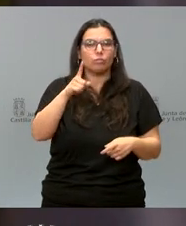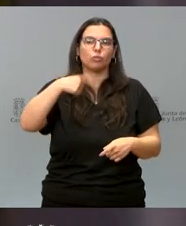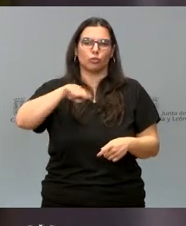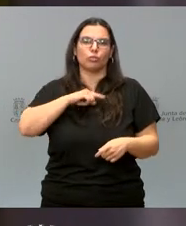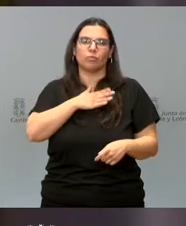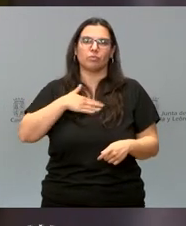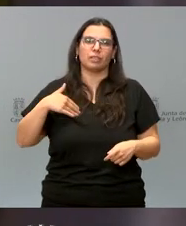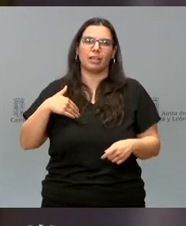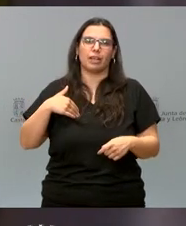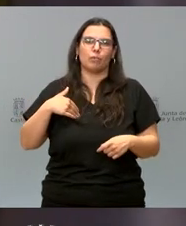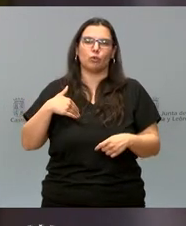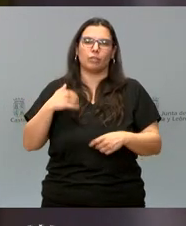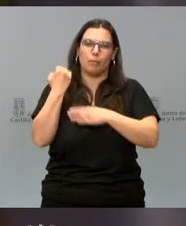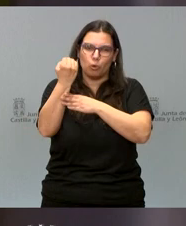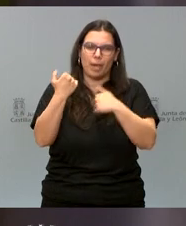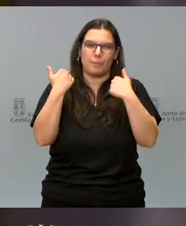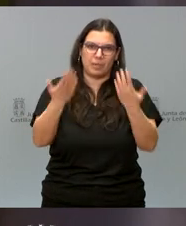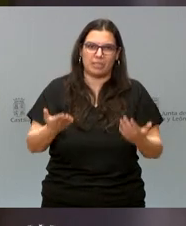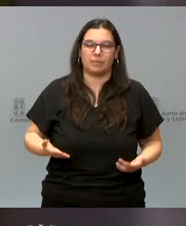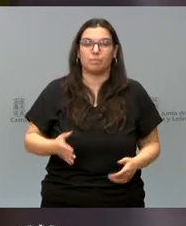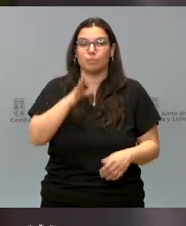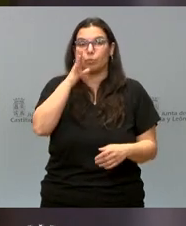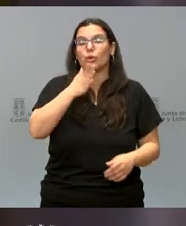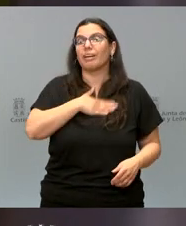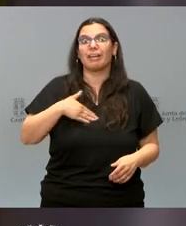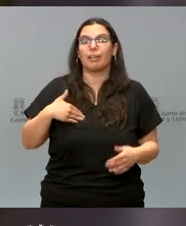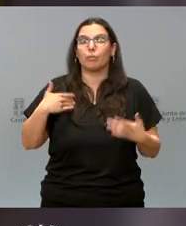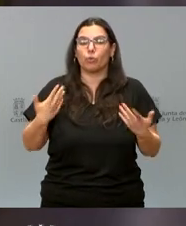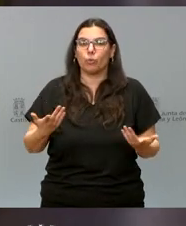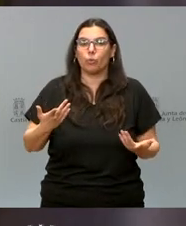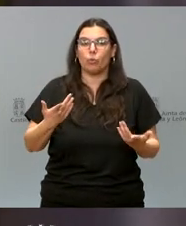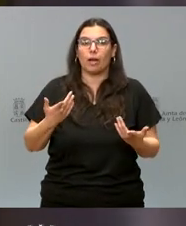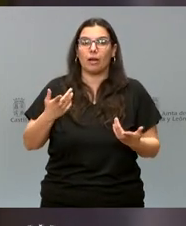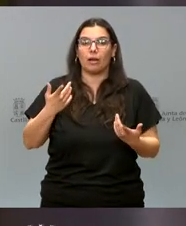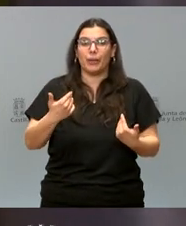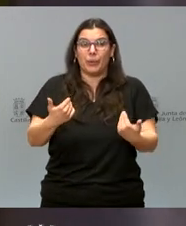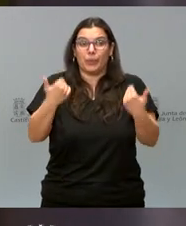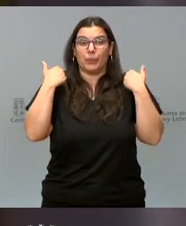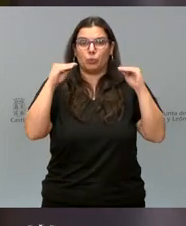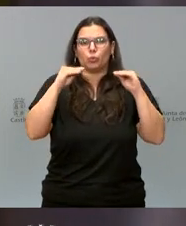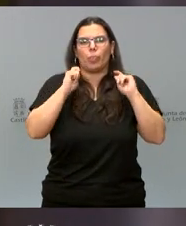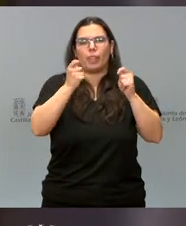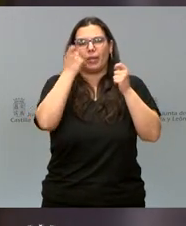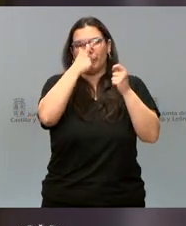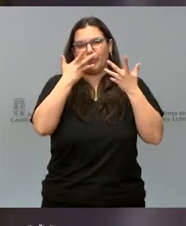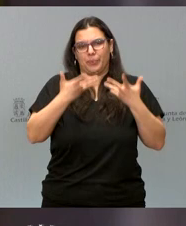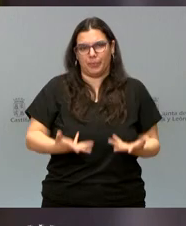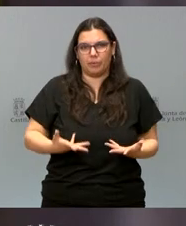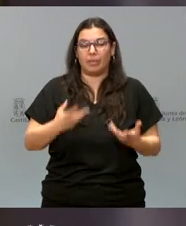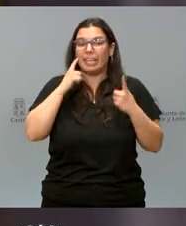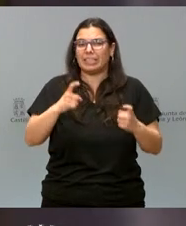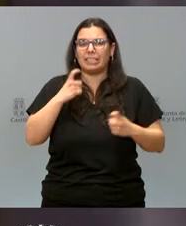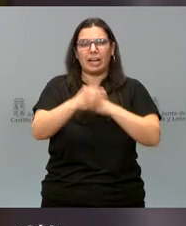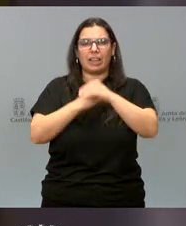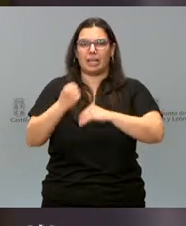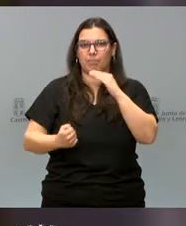estar todavía más, porque lo que queremos es aliviar vuestra carga y vamos a hacer todo lo que esté en nuestras manos.